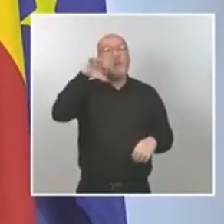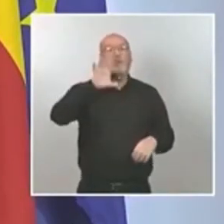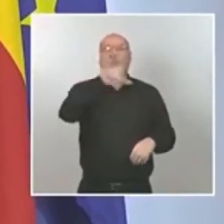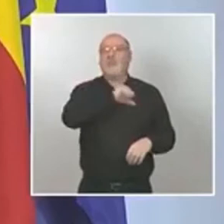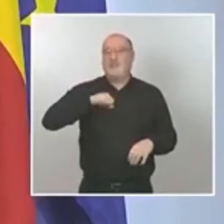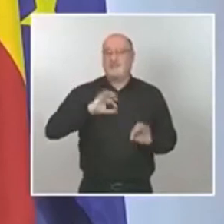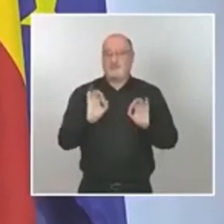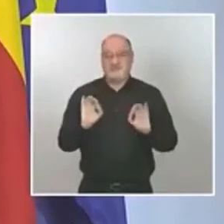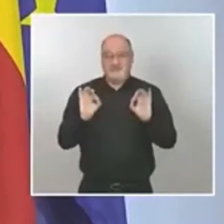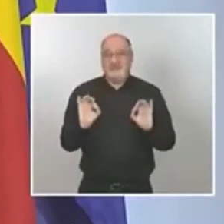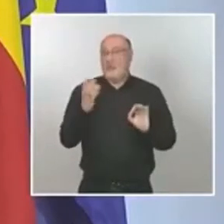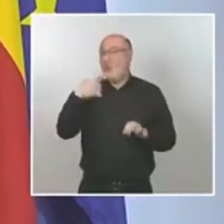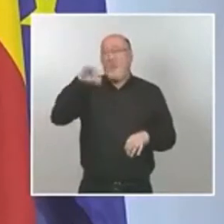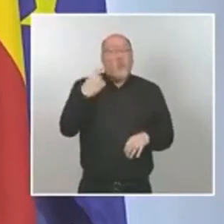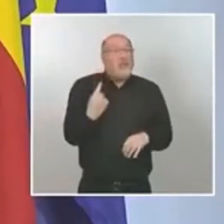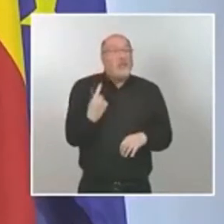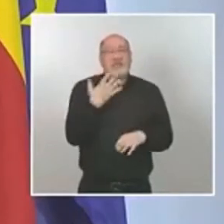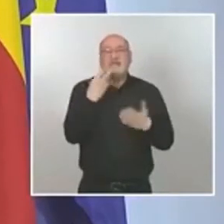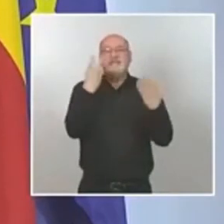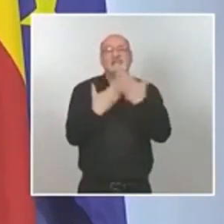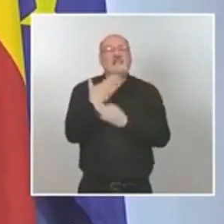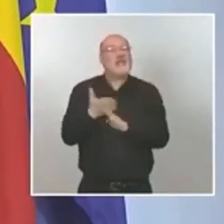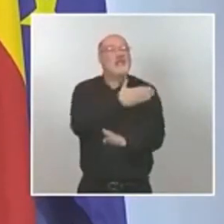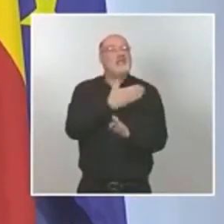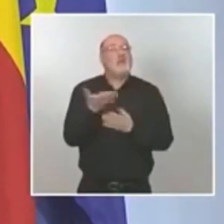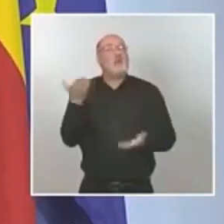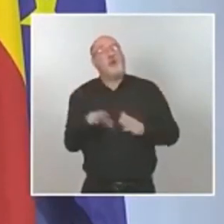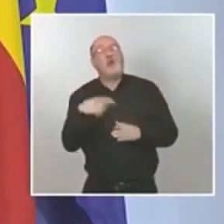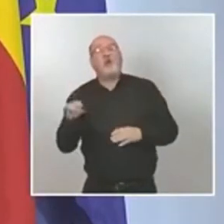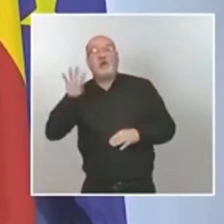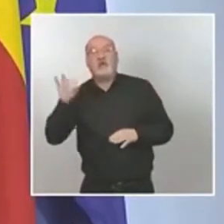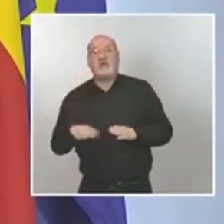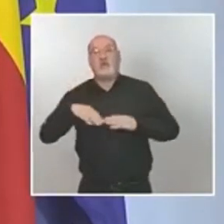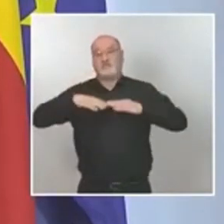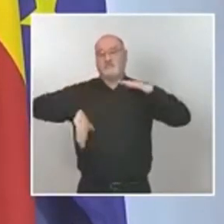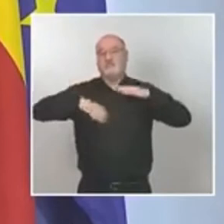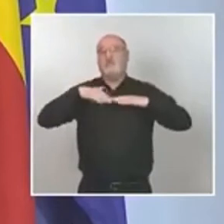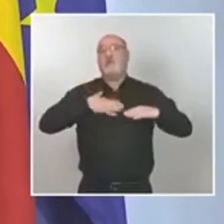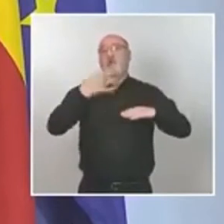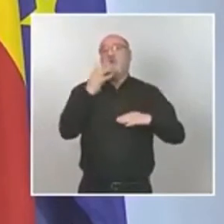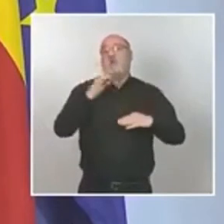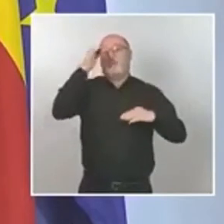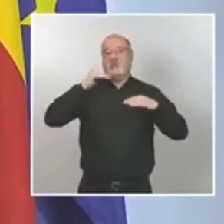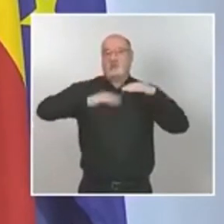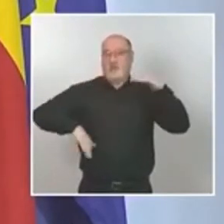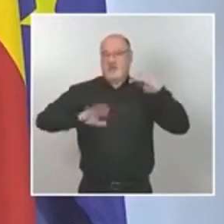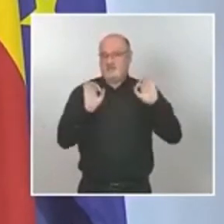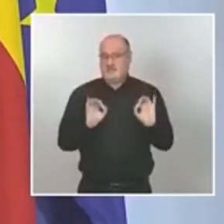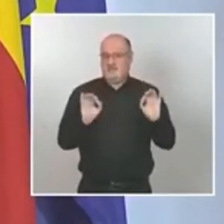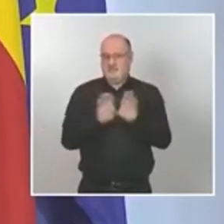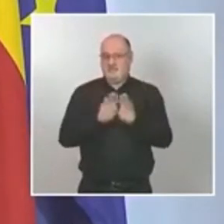en 7 días respecto a 14 estamos por debajo de ese 40% que solemos que solemos tener de límite